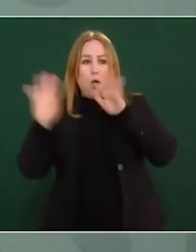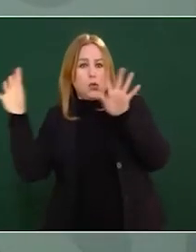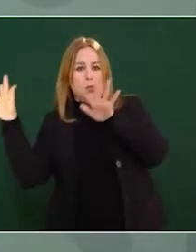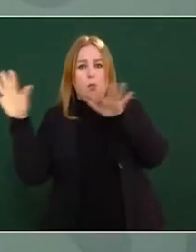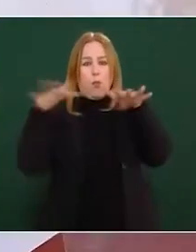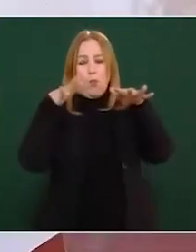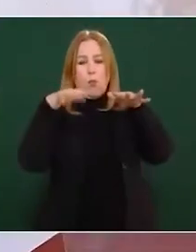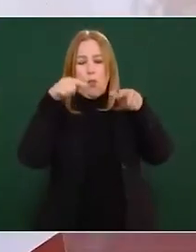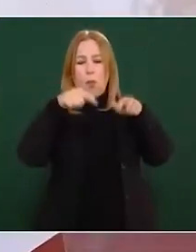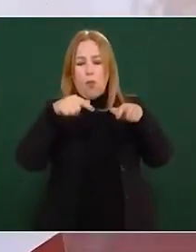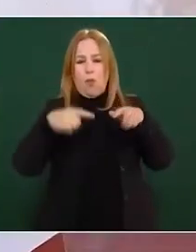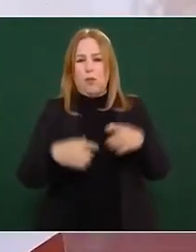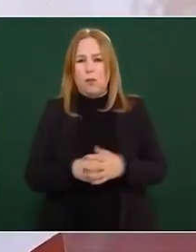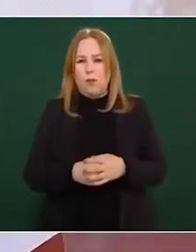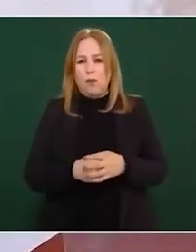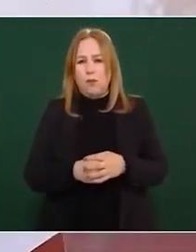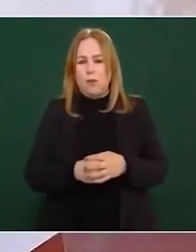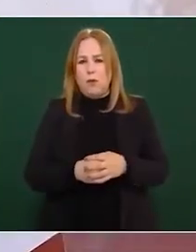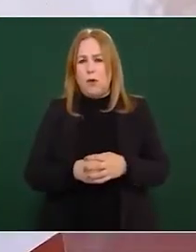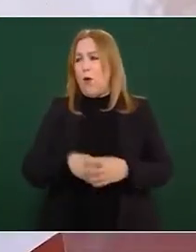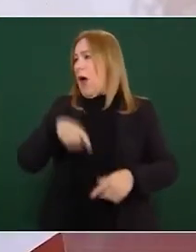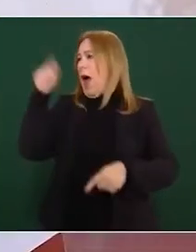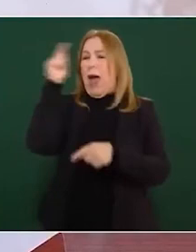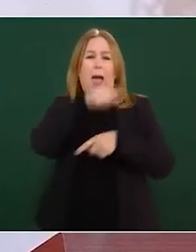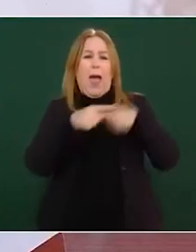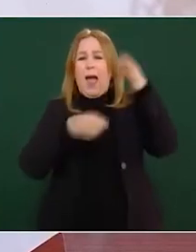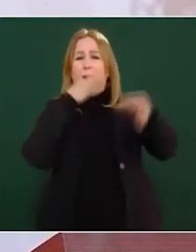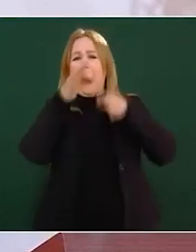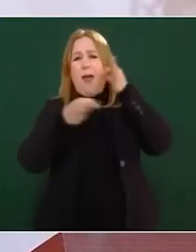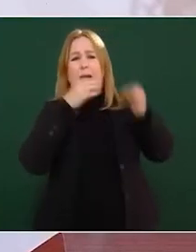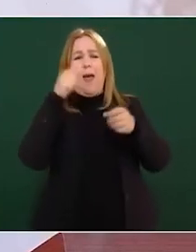sin probar absolutamente nada